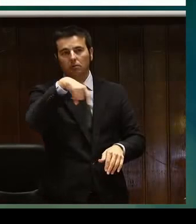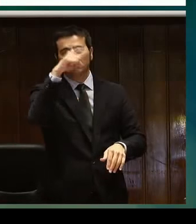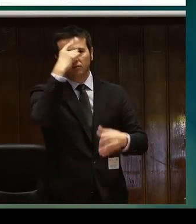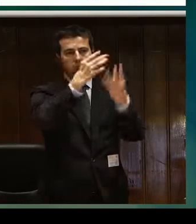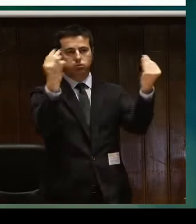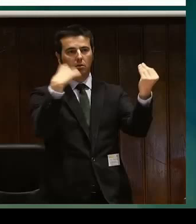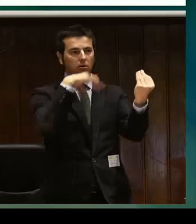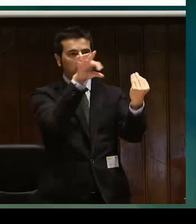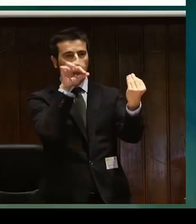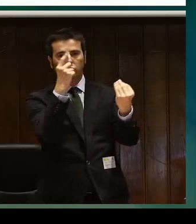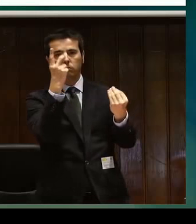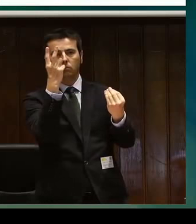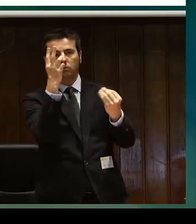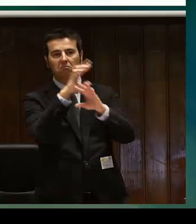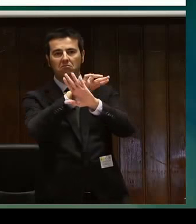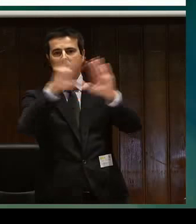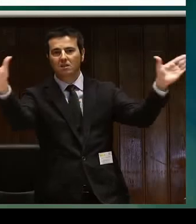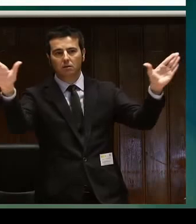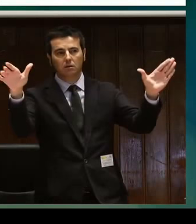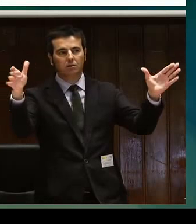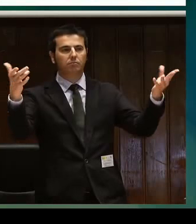que no son fáciles que